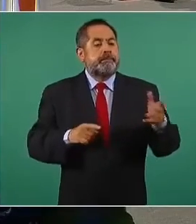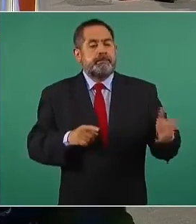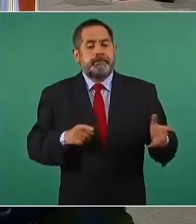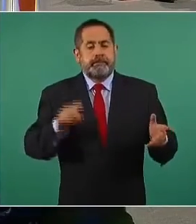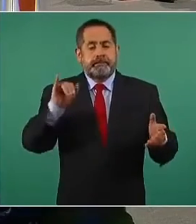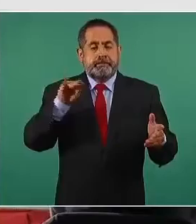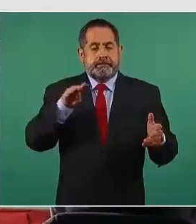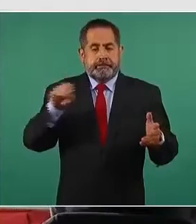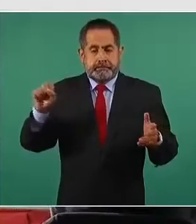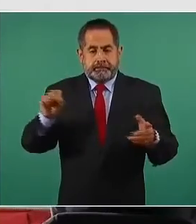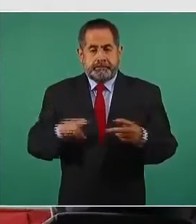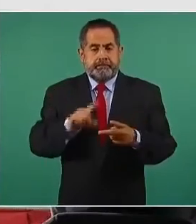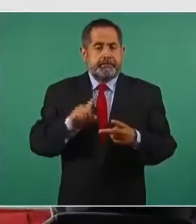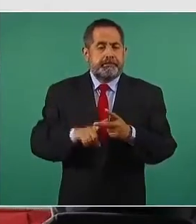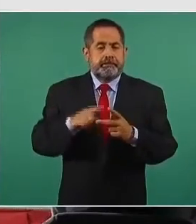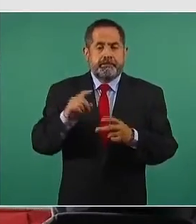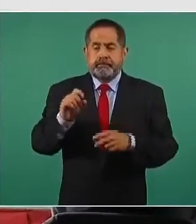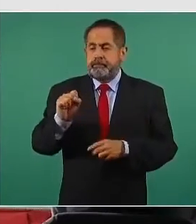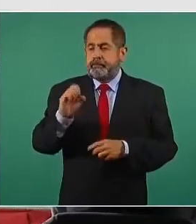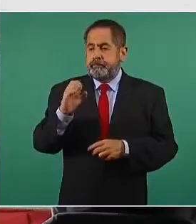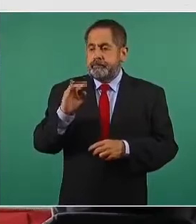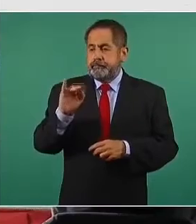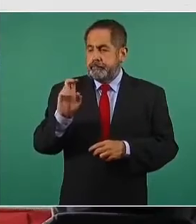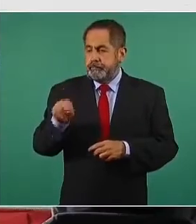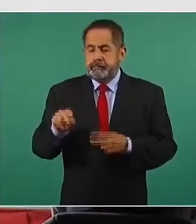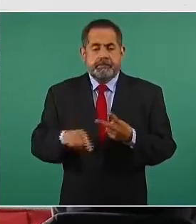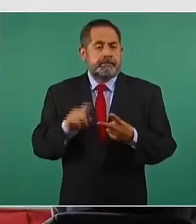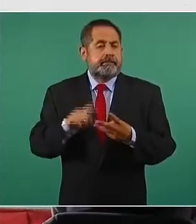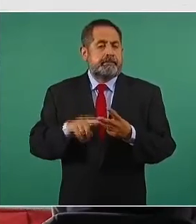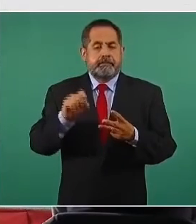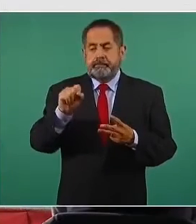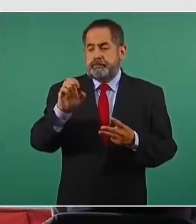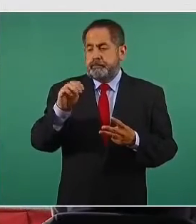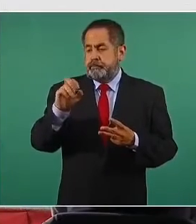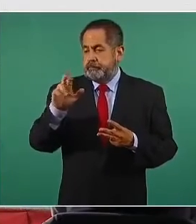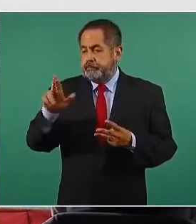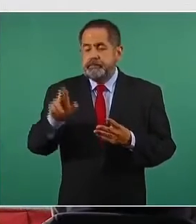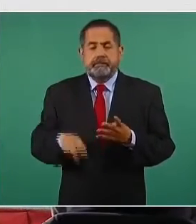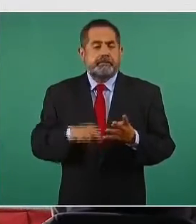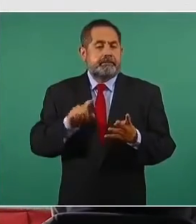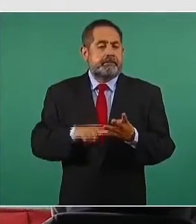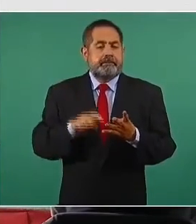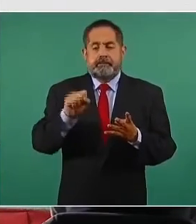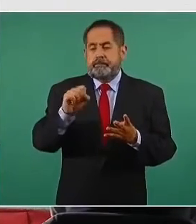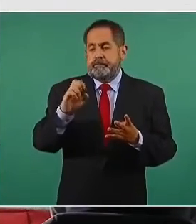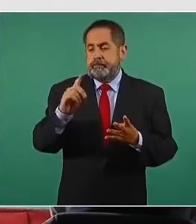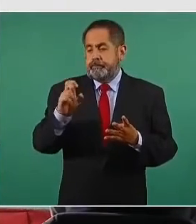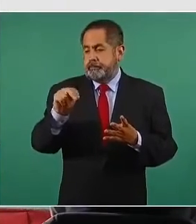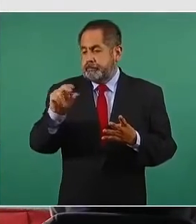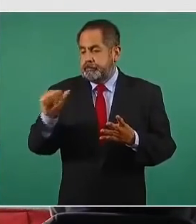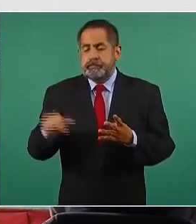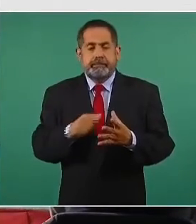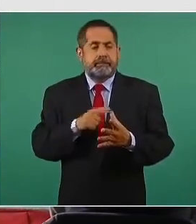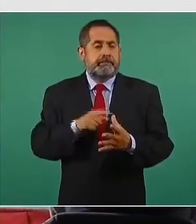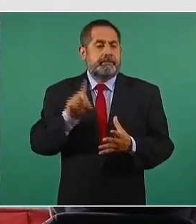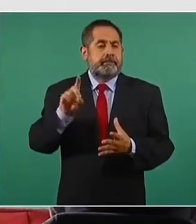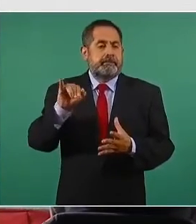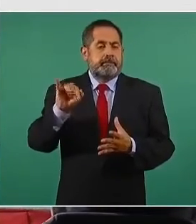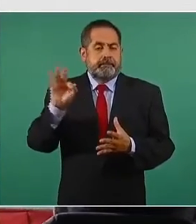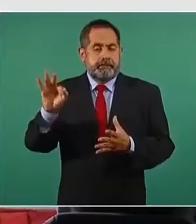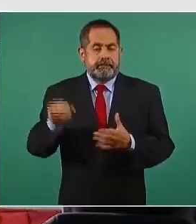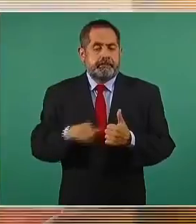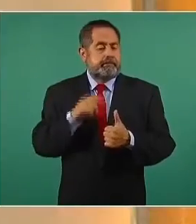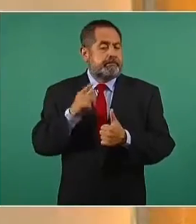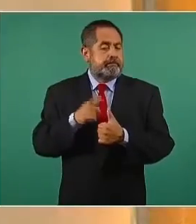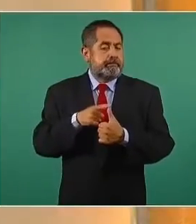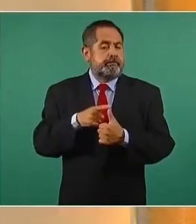Seguro Social, de la Secretaría de Bienestar, de la Secretaría de Marina, la Secretaría de la Defensa Nacional, el DIF y la